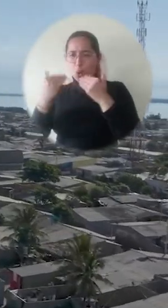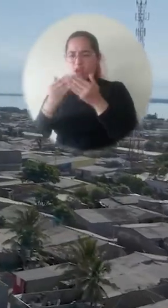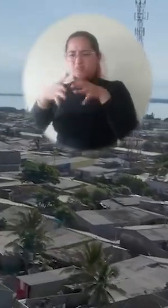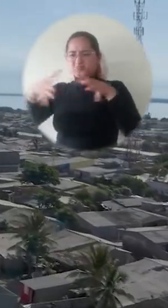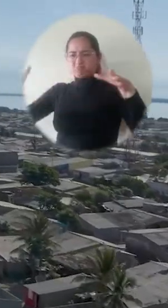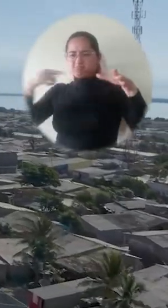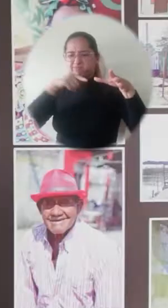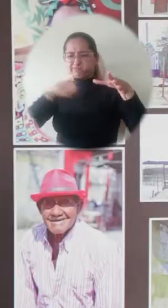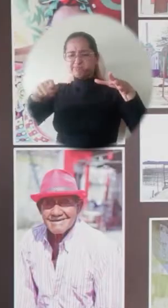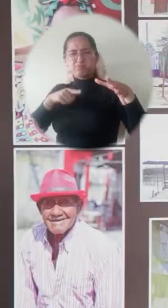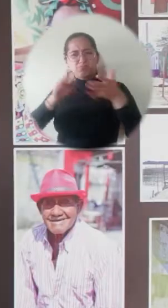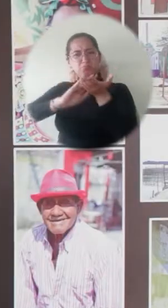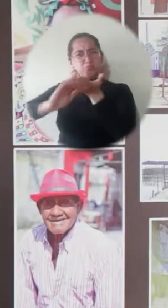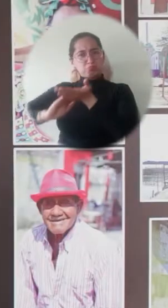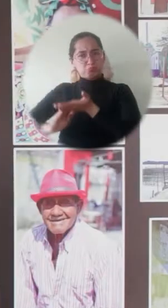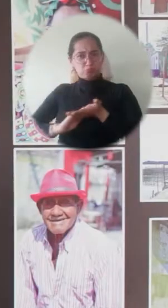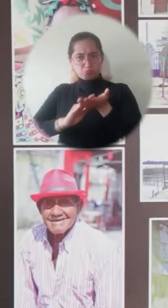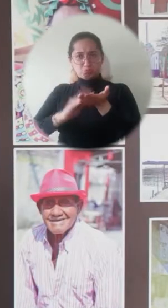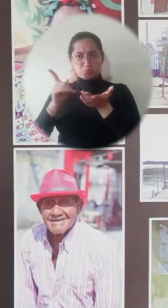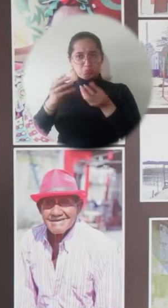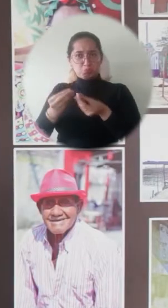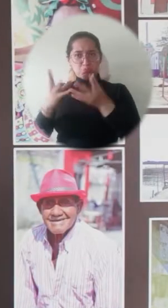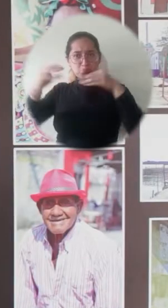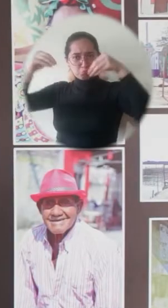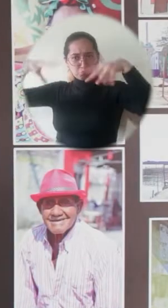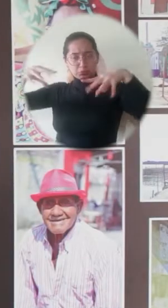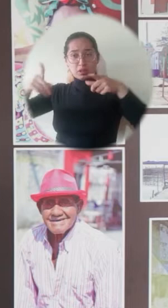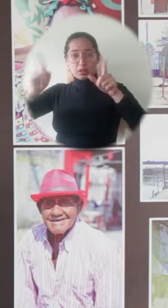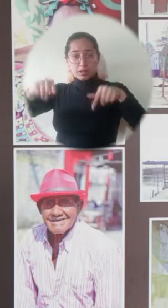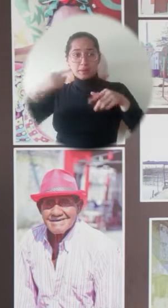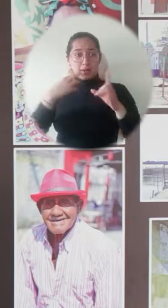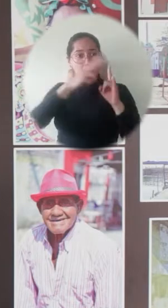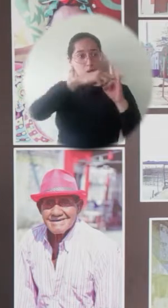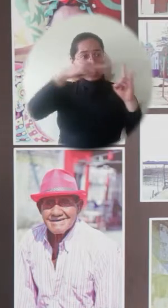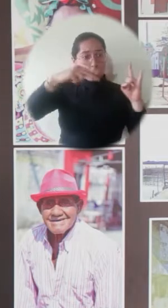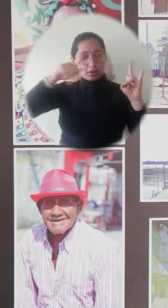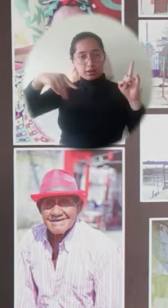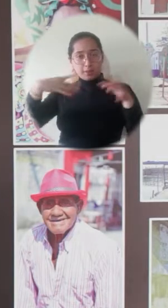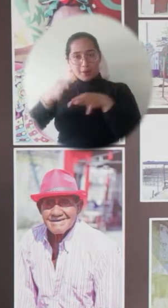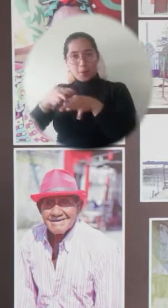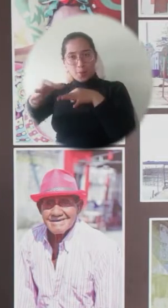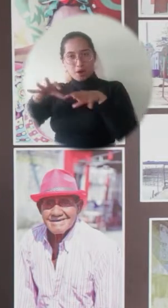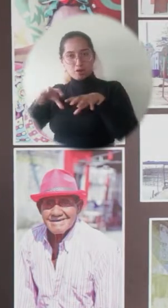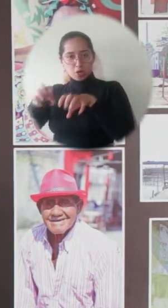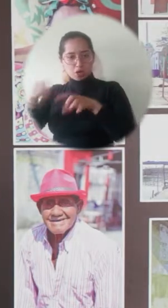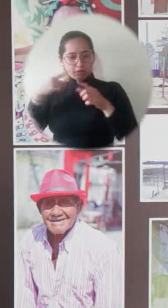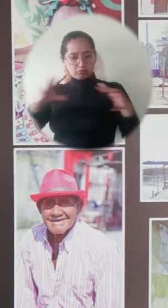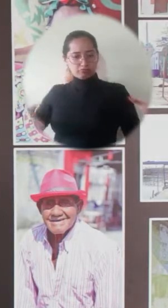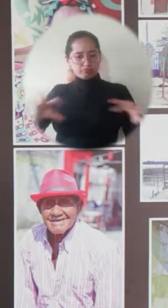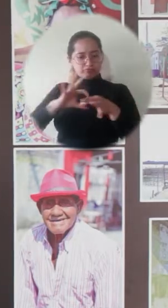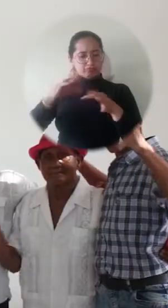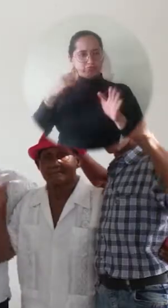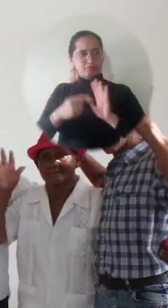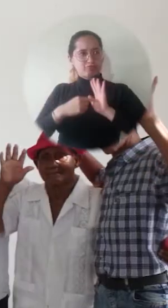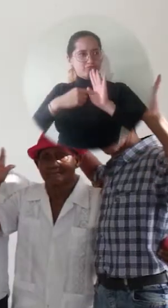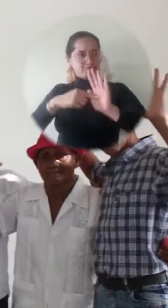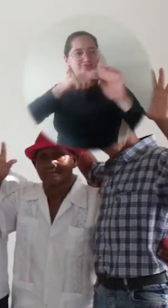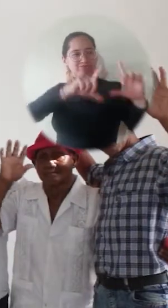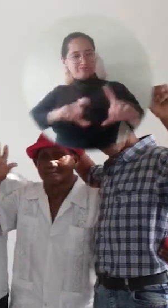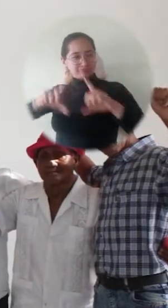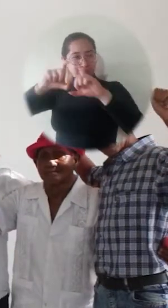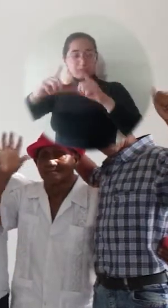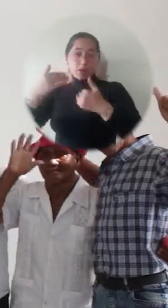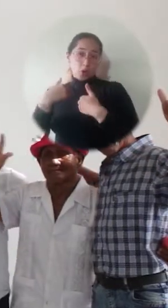A través de la sinergia entre Pueblo Viejo y la Universidad, se logra hacer esta exposición. Yo simplemente fui como un